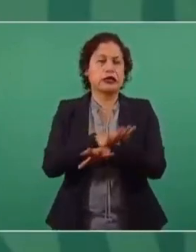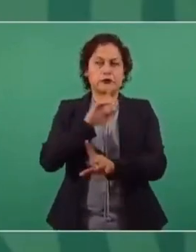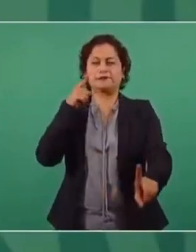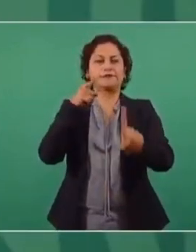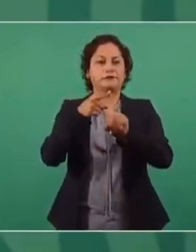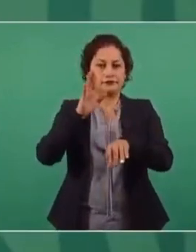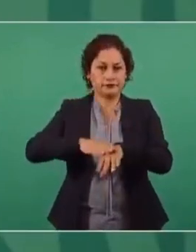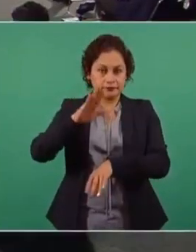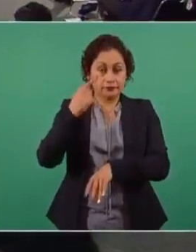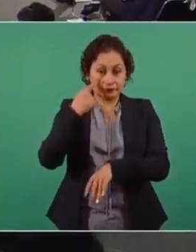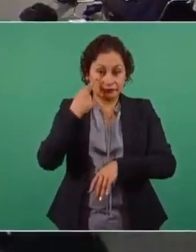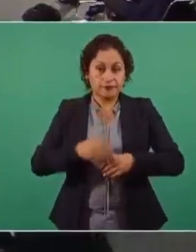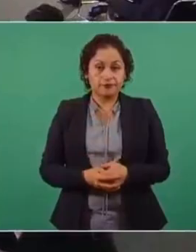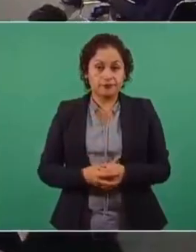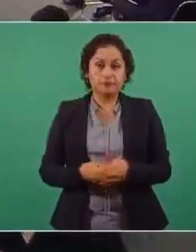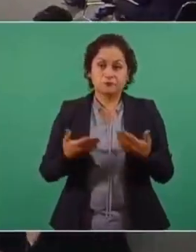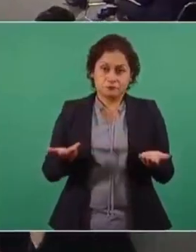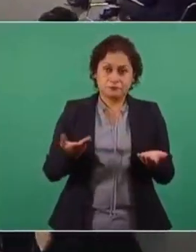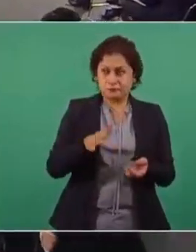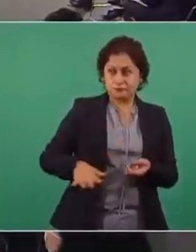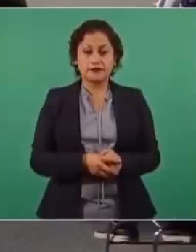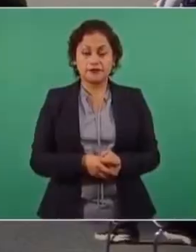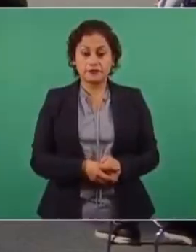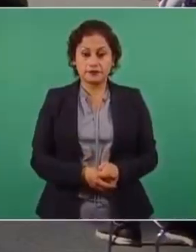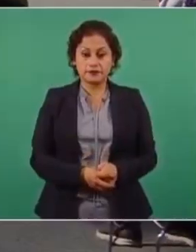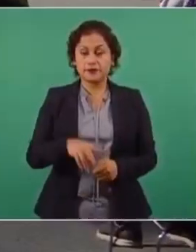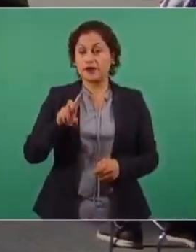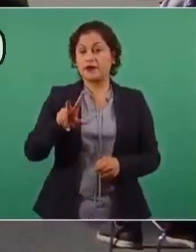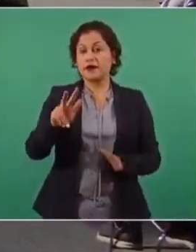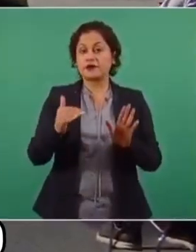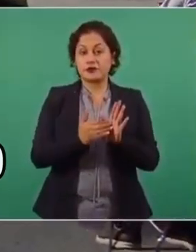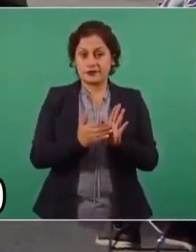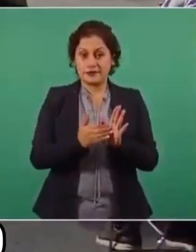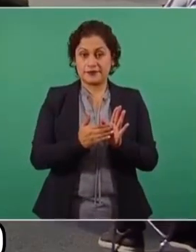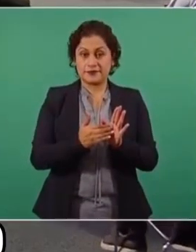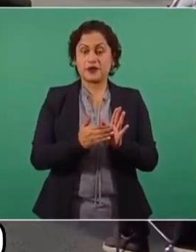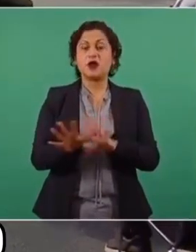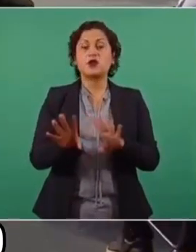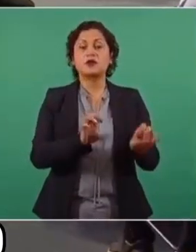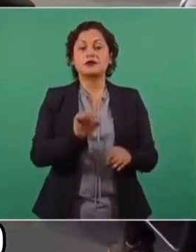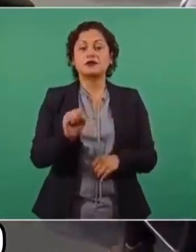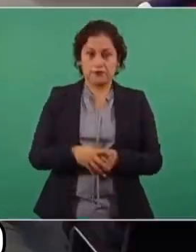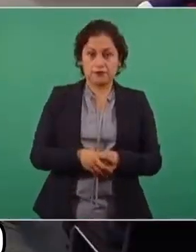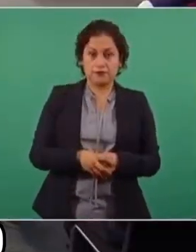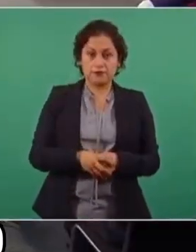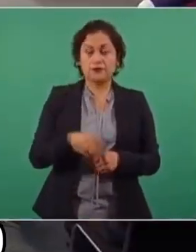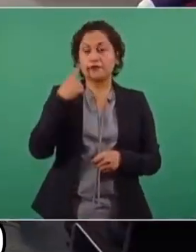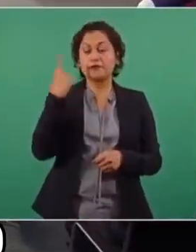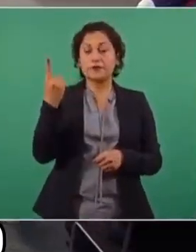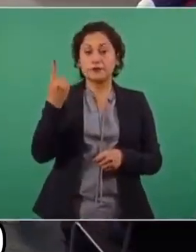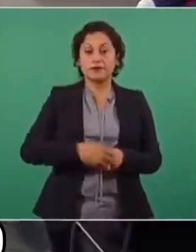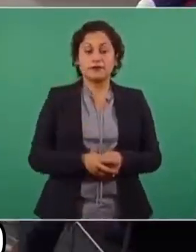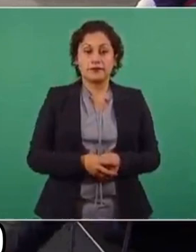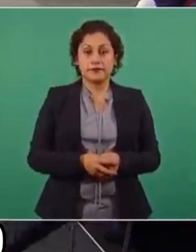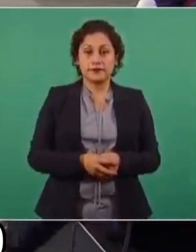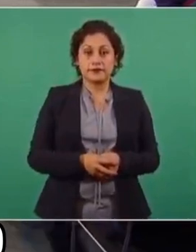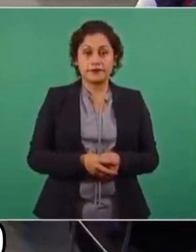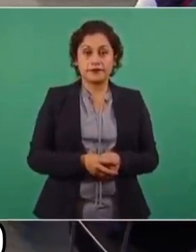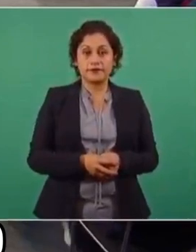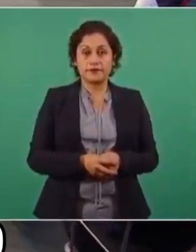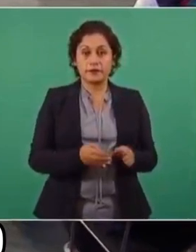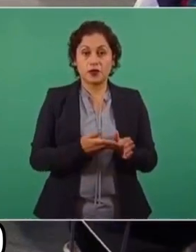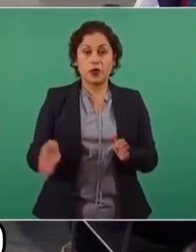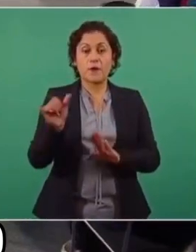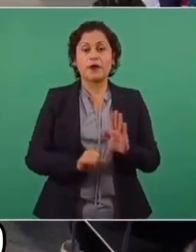O sea que está bien la economía. 38.961. Así estuvo, mayo.